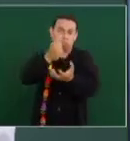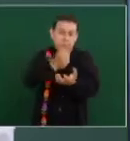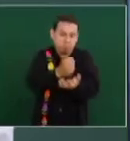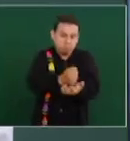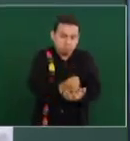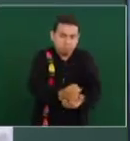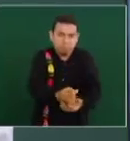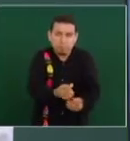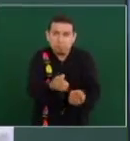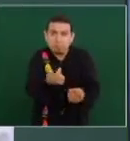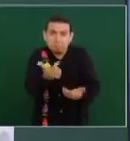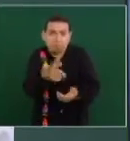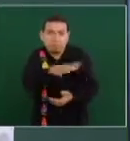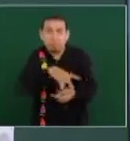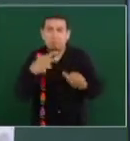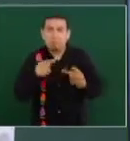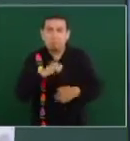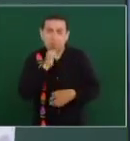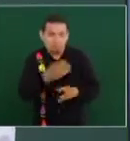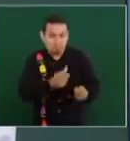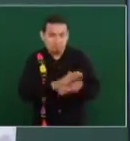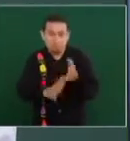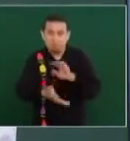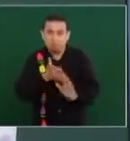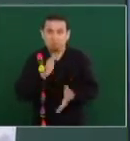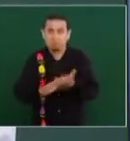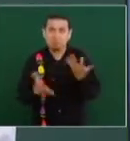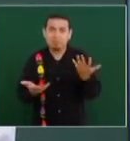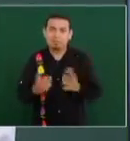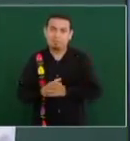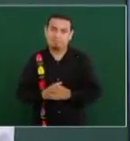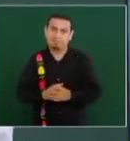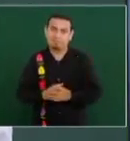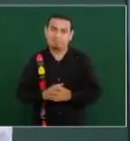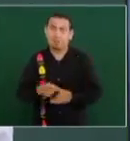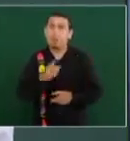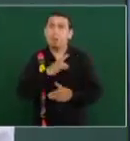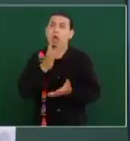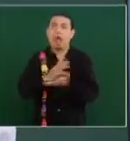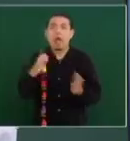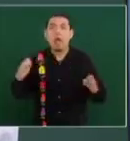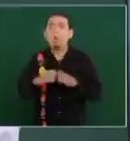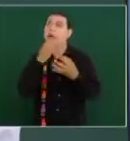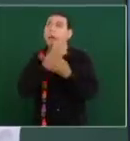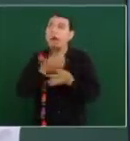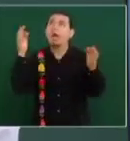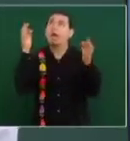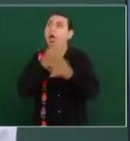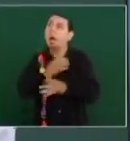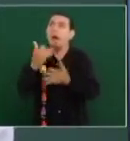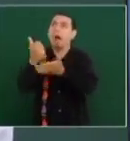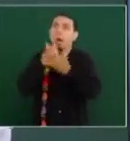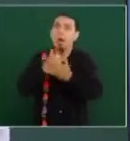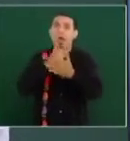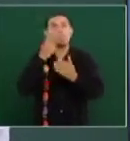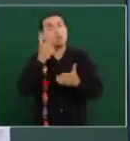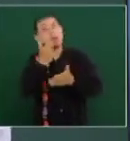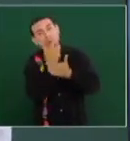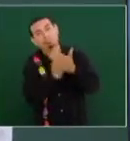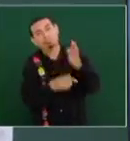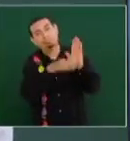o se hacía una declaratoria de emergencia y se decía, tantos afectados,